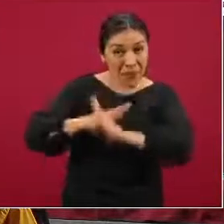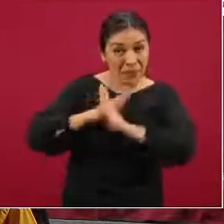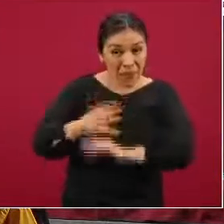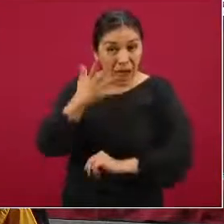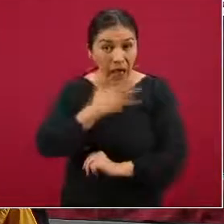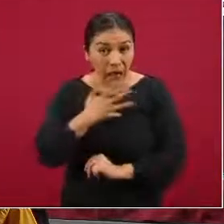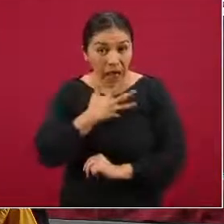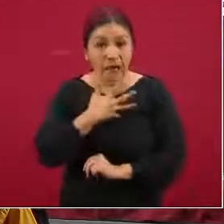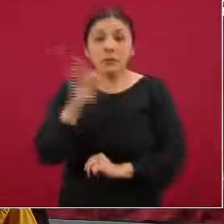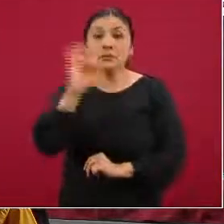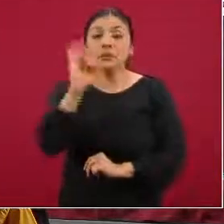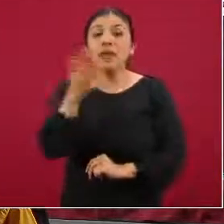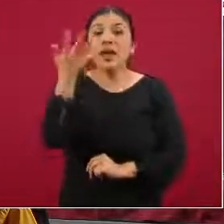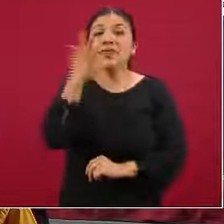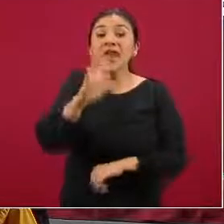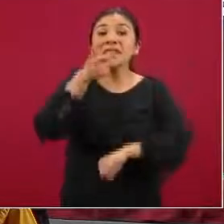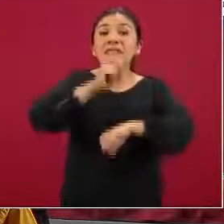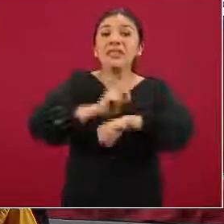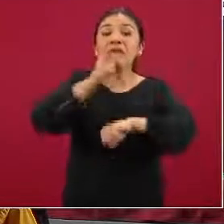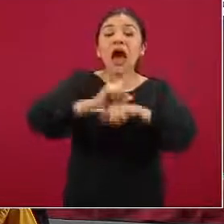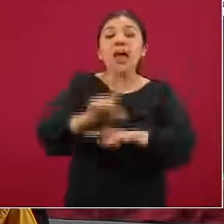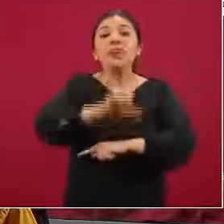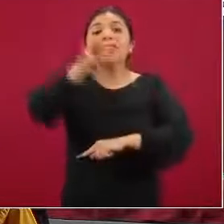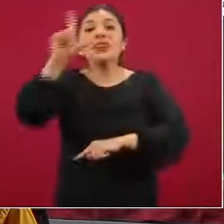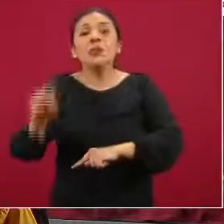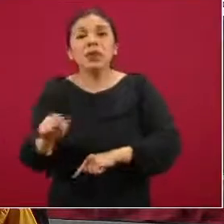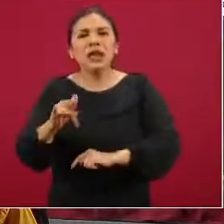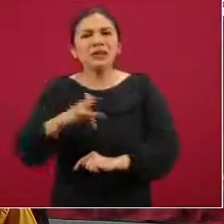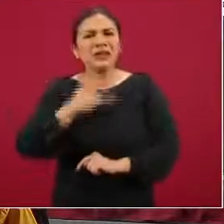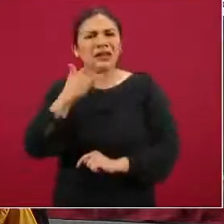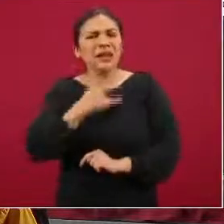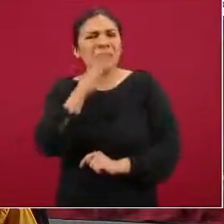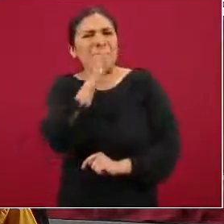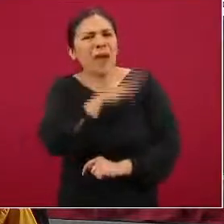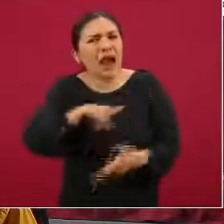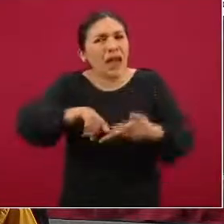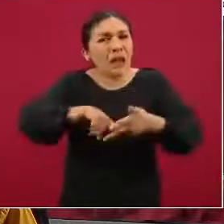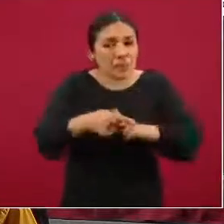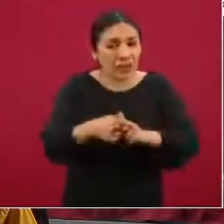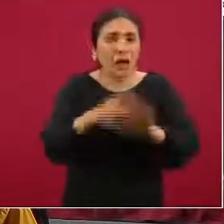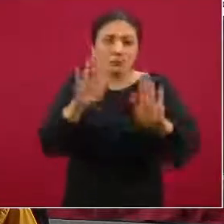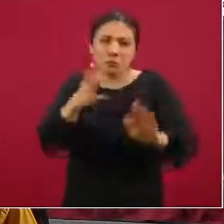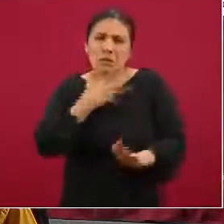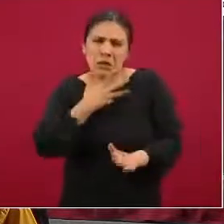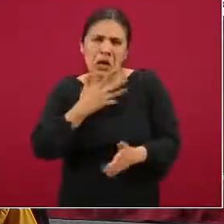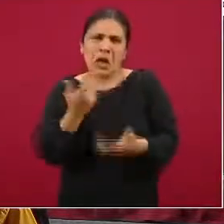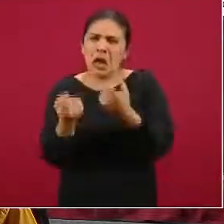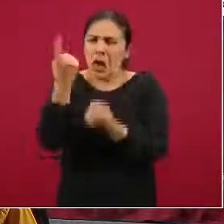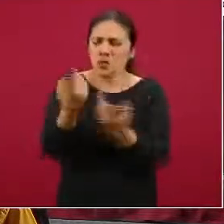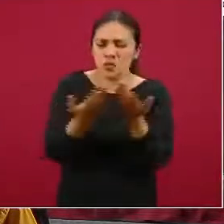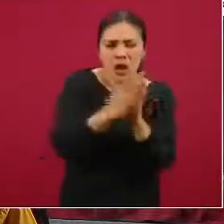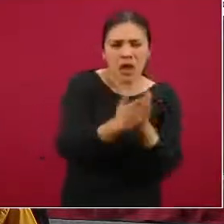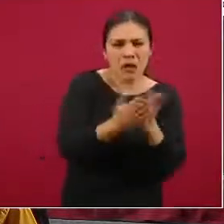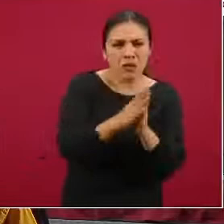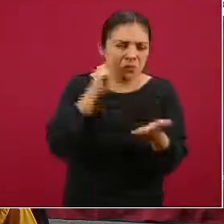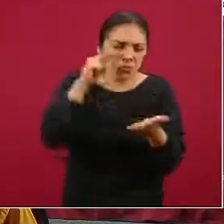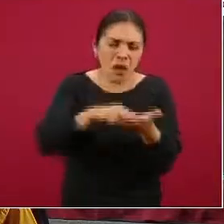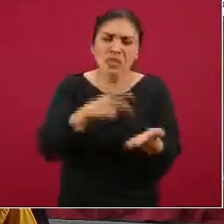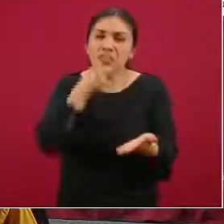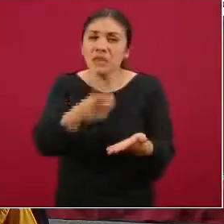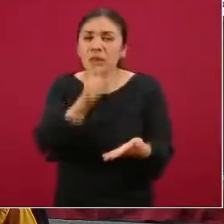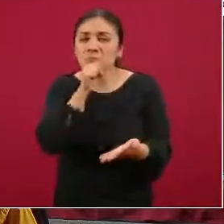10 días después de haber iniciado los síntomas. Hay bibliografía que dice que los anticuerpos pueden